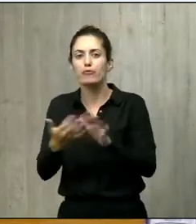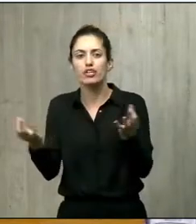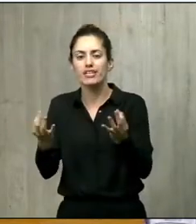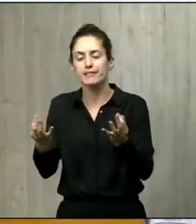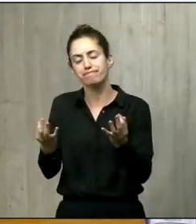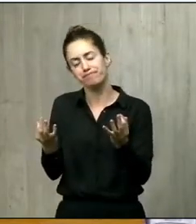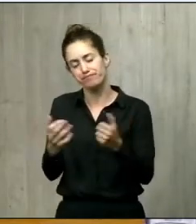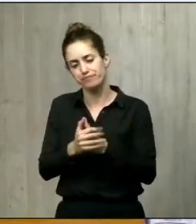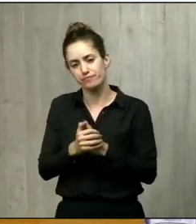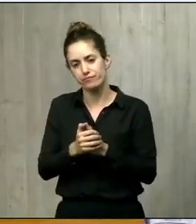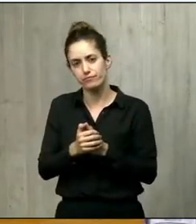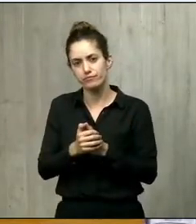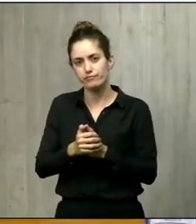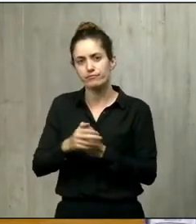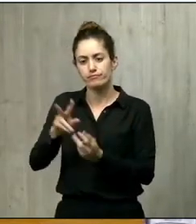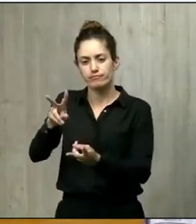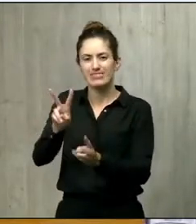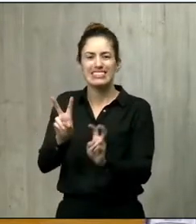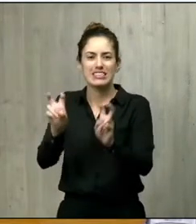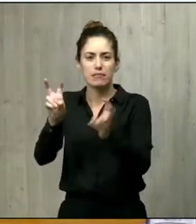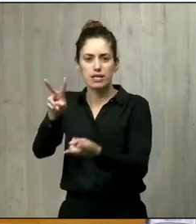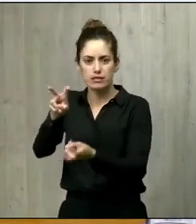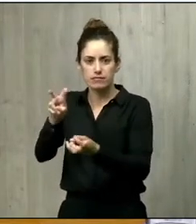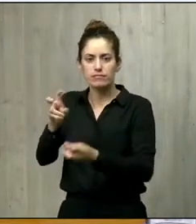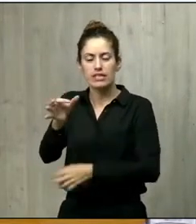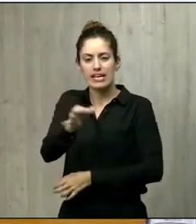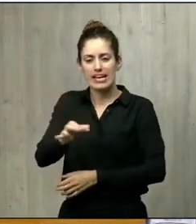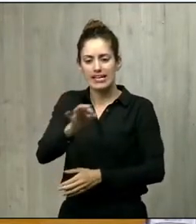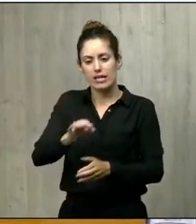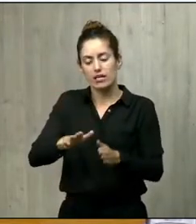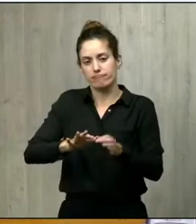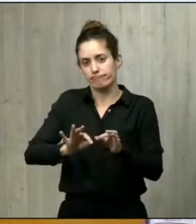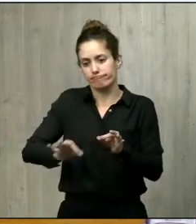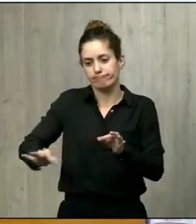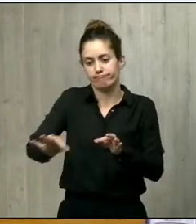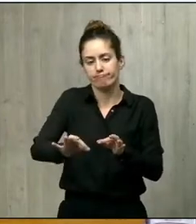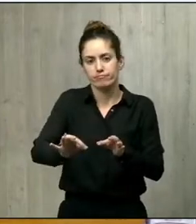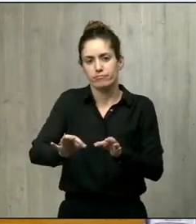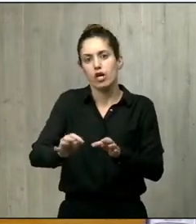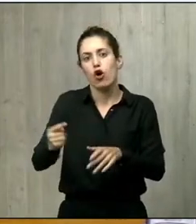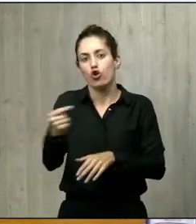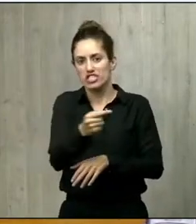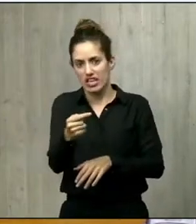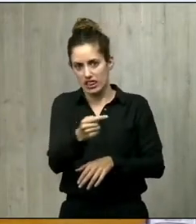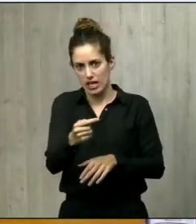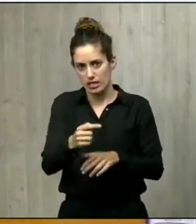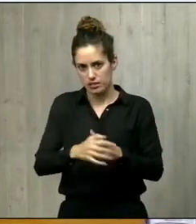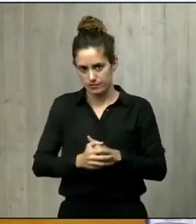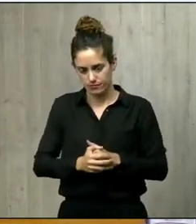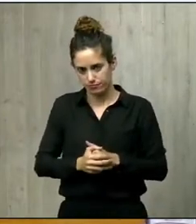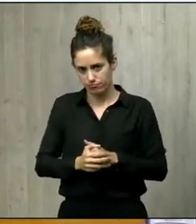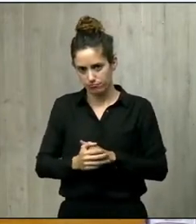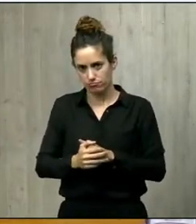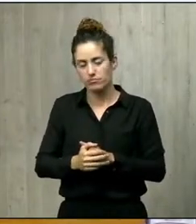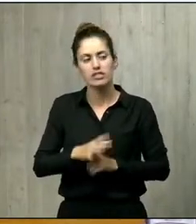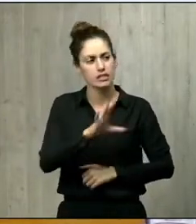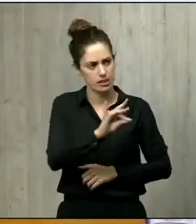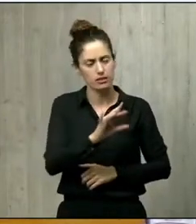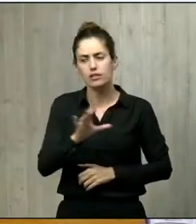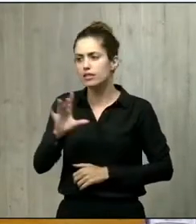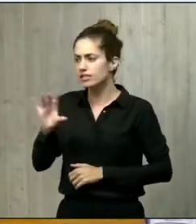reducción tributaria en las islas periféricas occidentales, ¿no? Sí, pues